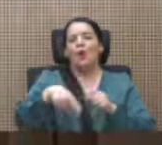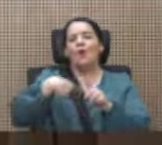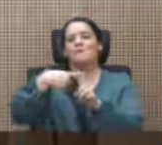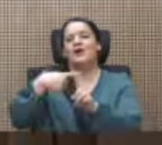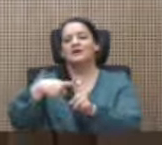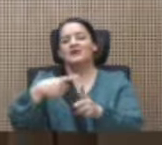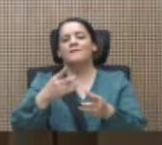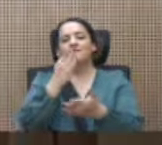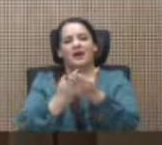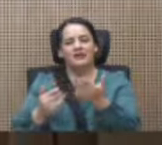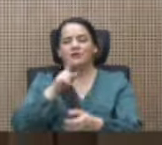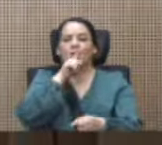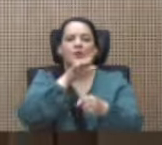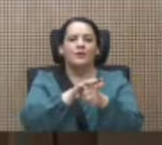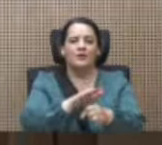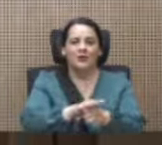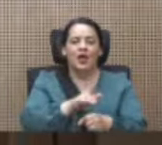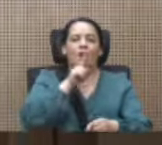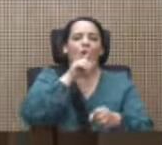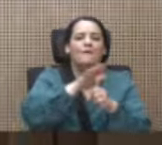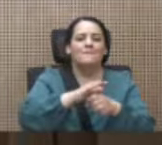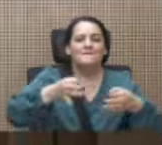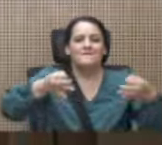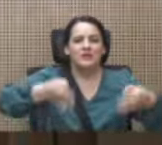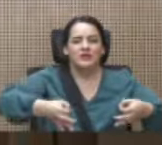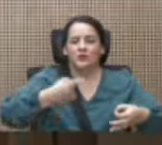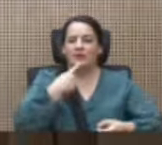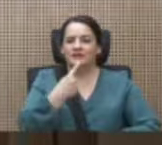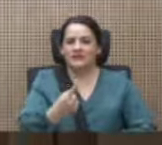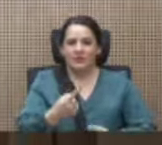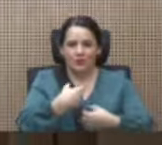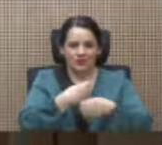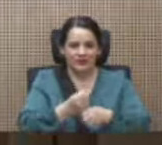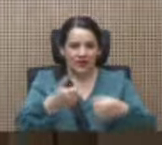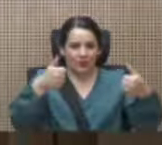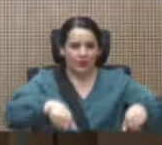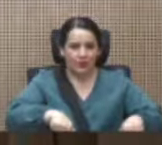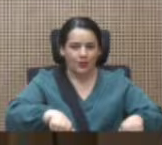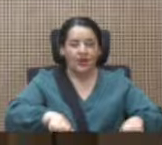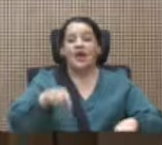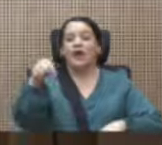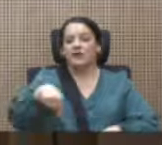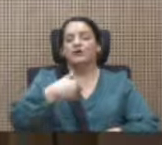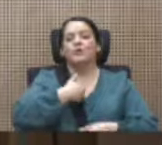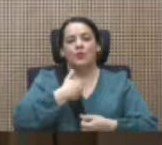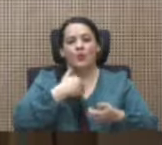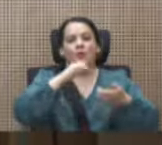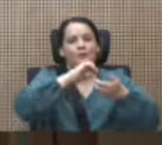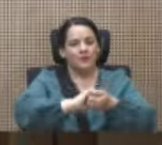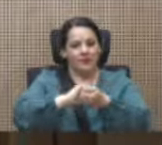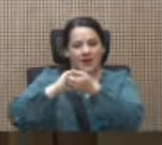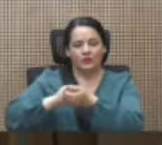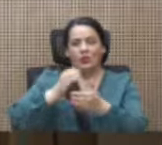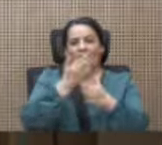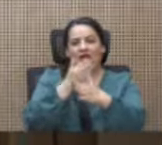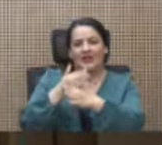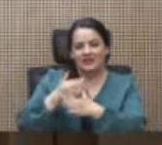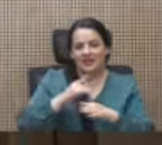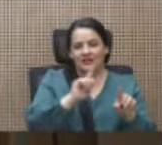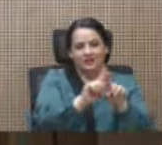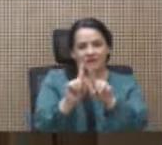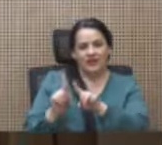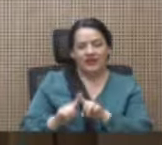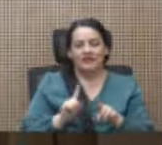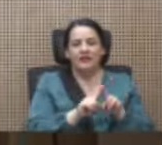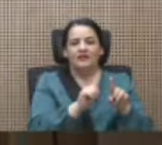comprometen a cumplir lo estipulado y aquí hubo un pacto entre las diferentes fracciones sin nada que